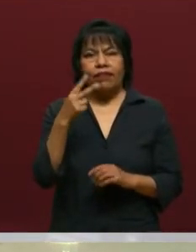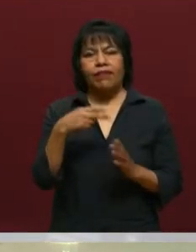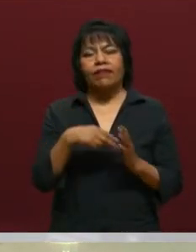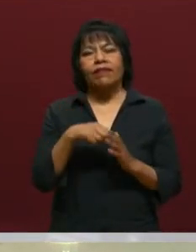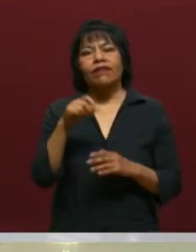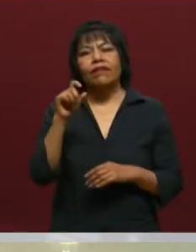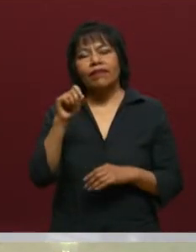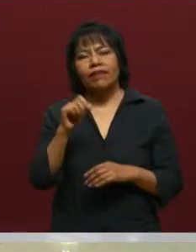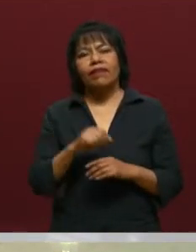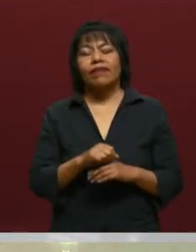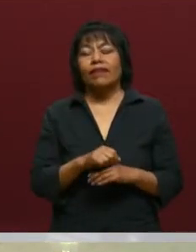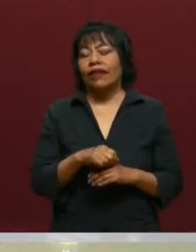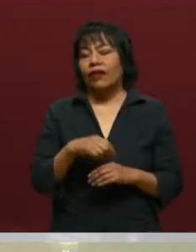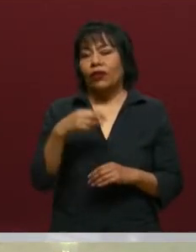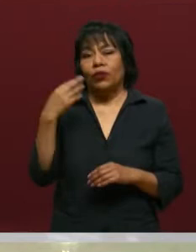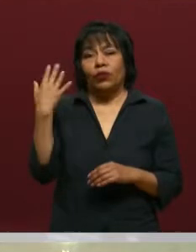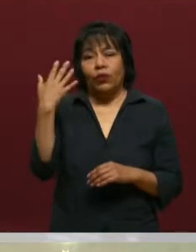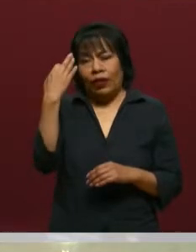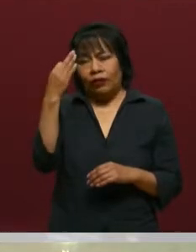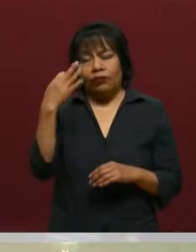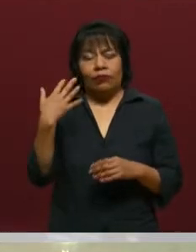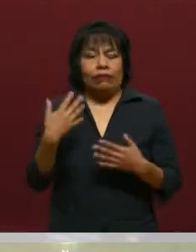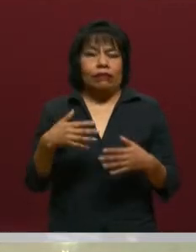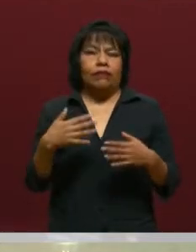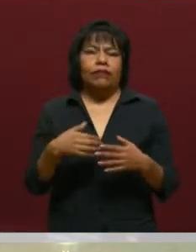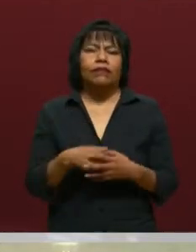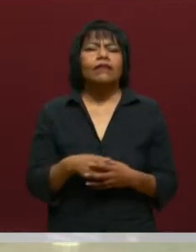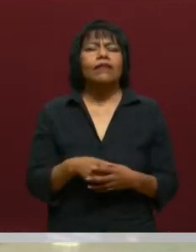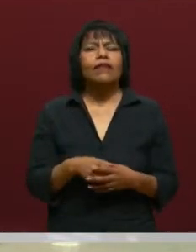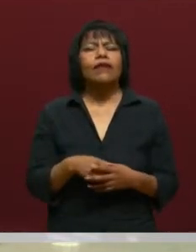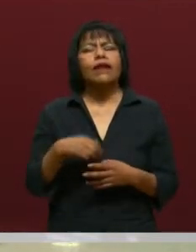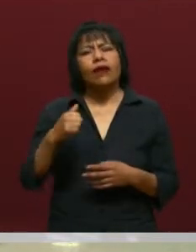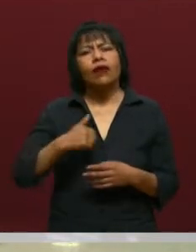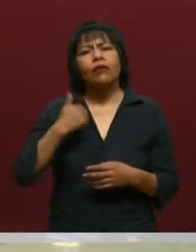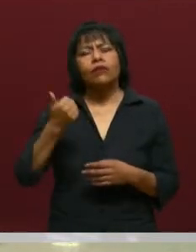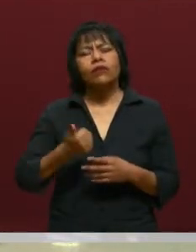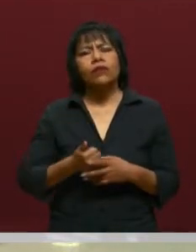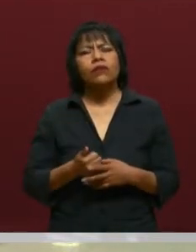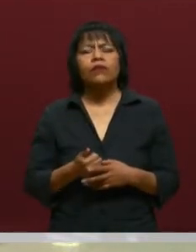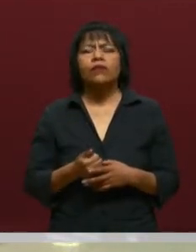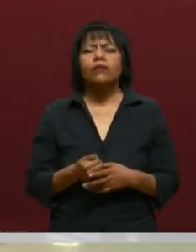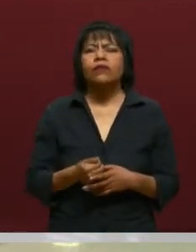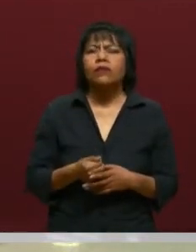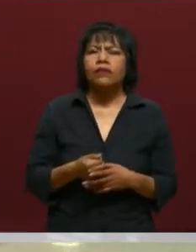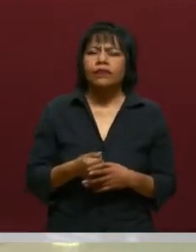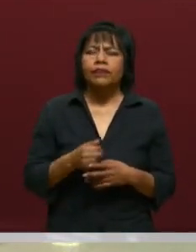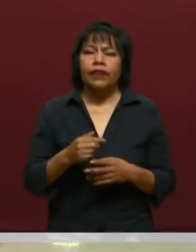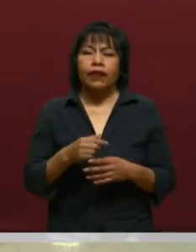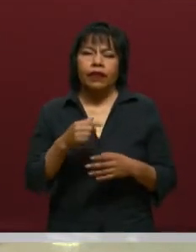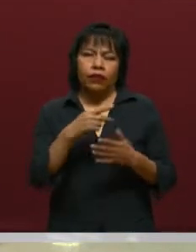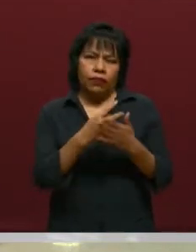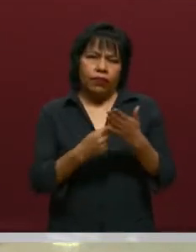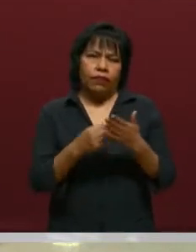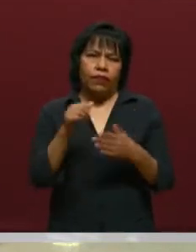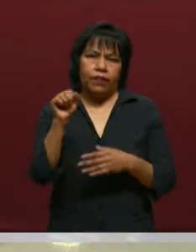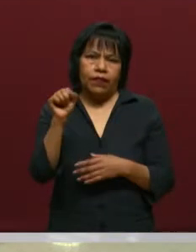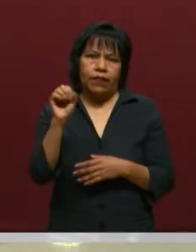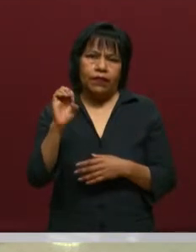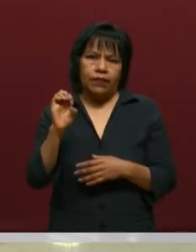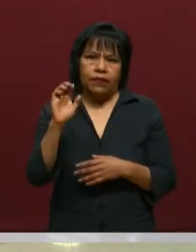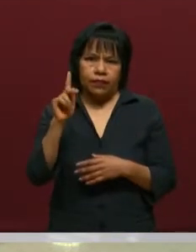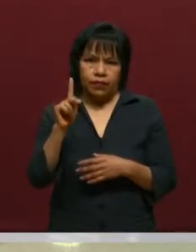2020, ¿cómo se va el tiempo? Hay que aprovecharlo, de verdad que el tiempo se va volando. Este es un programa de la Secretaría de